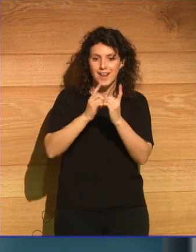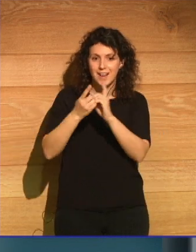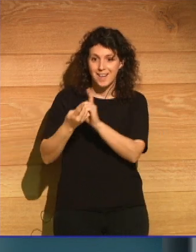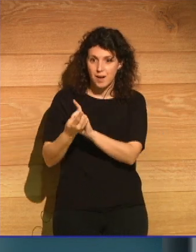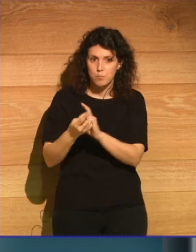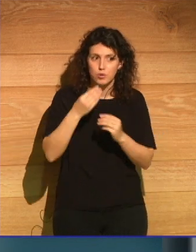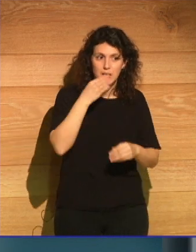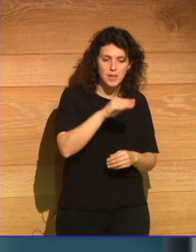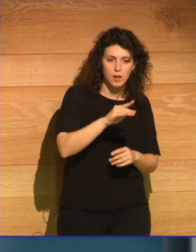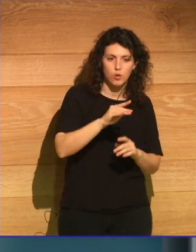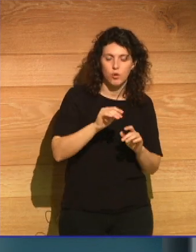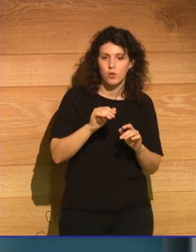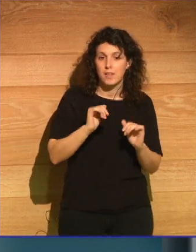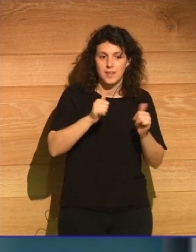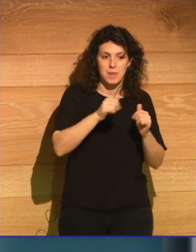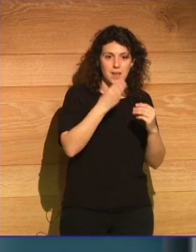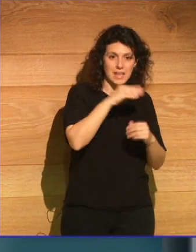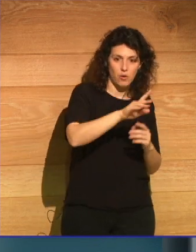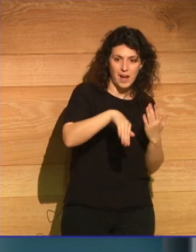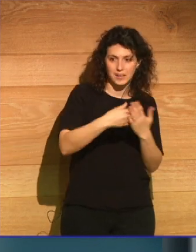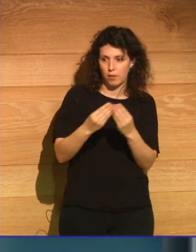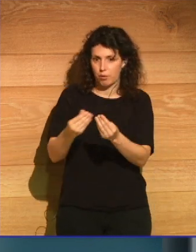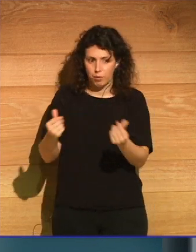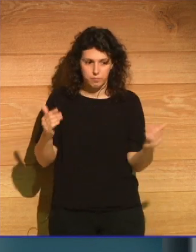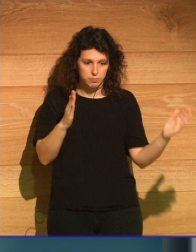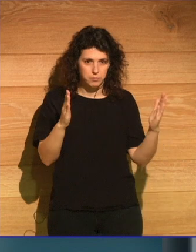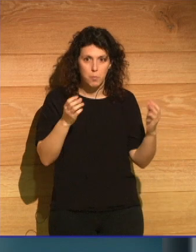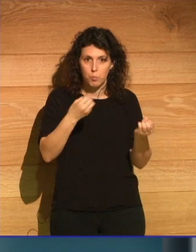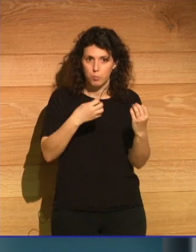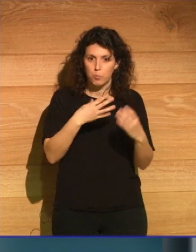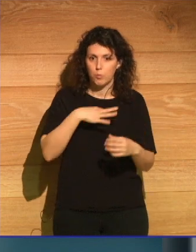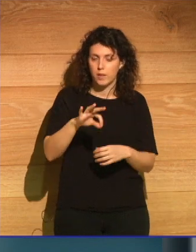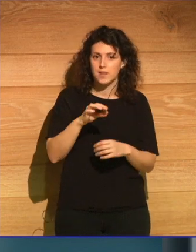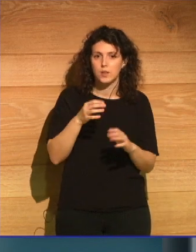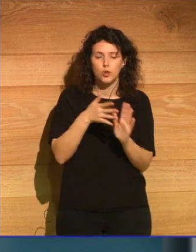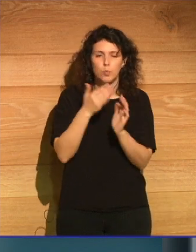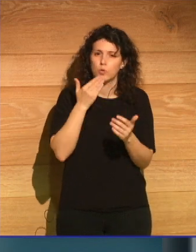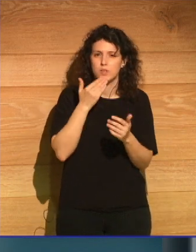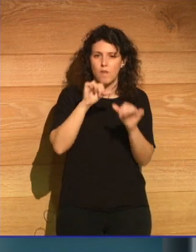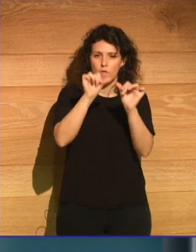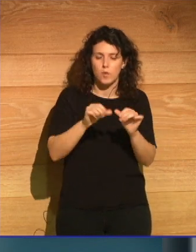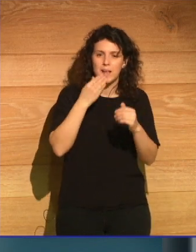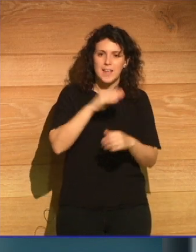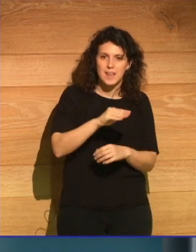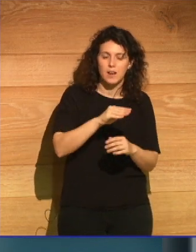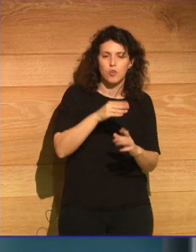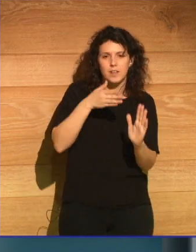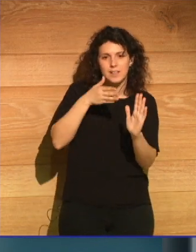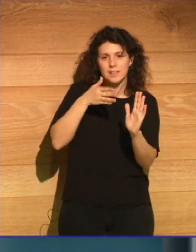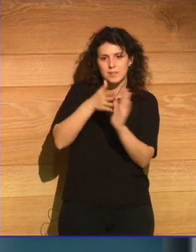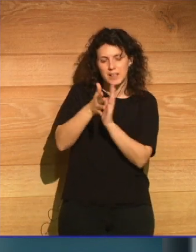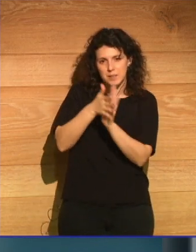y cómo se iba descomponiendo. era una forma en la que el hielo expresaba una forma de autocambio,